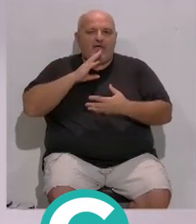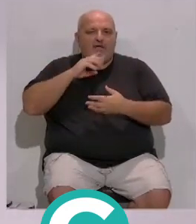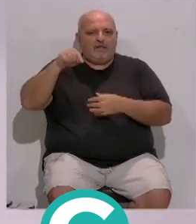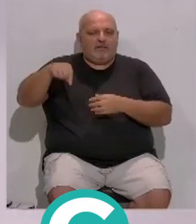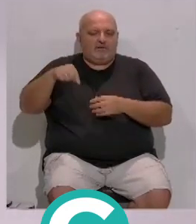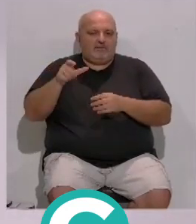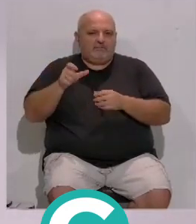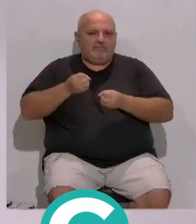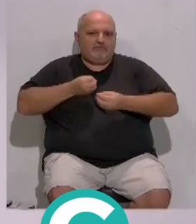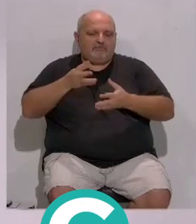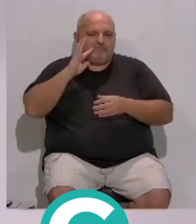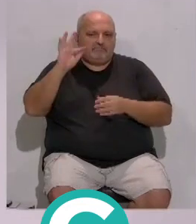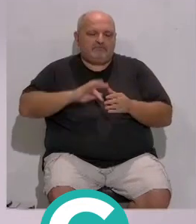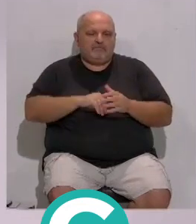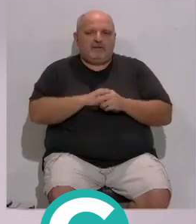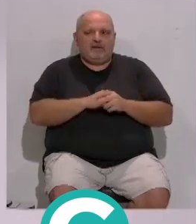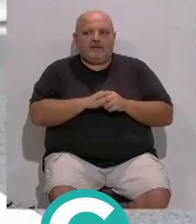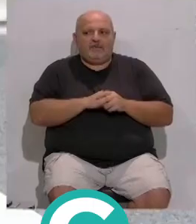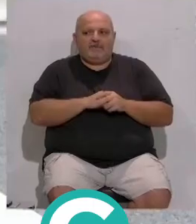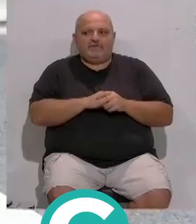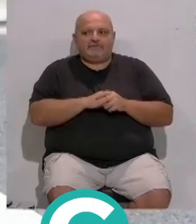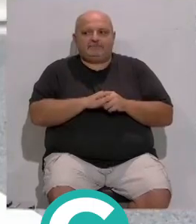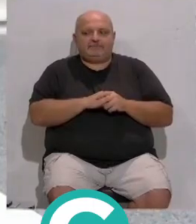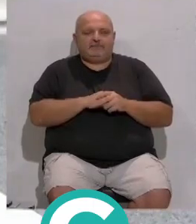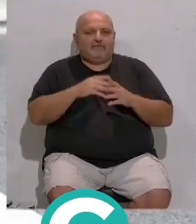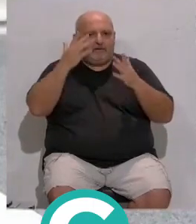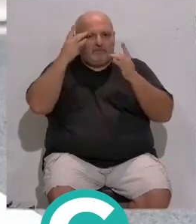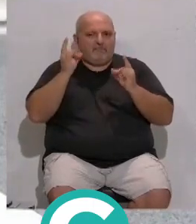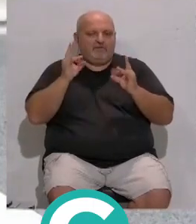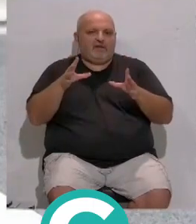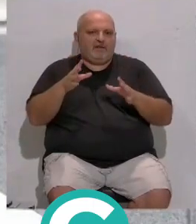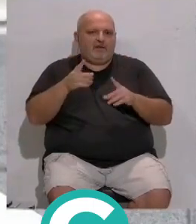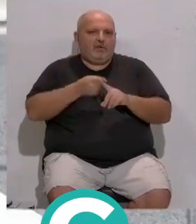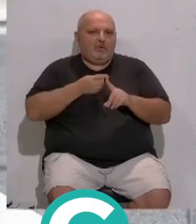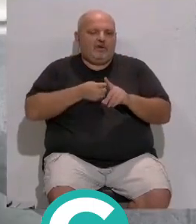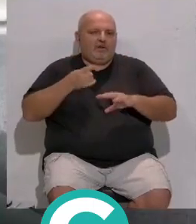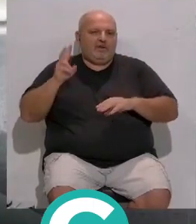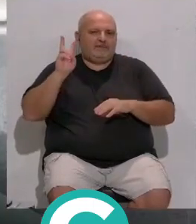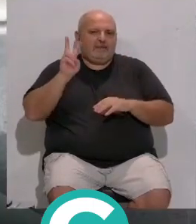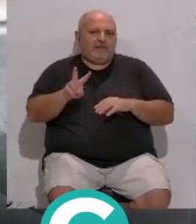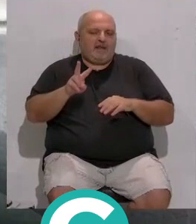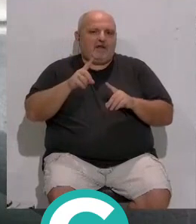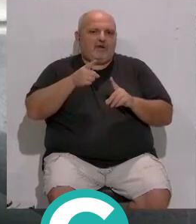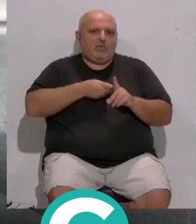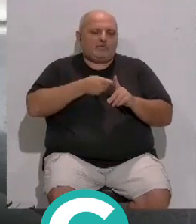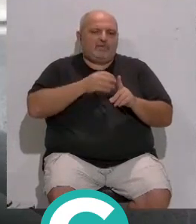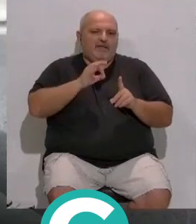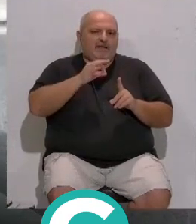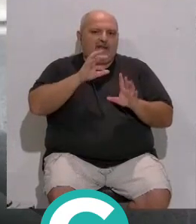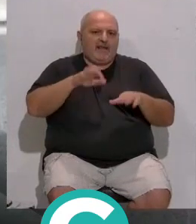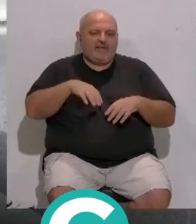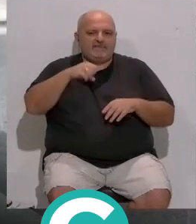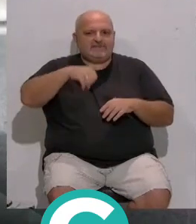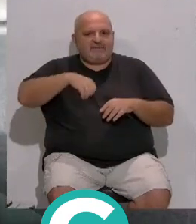ofrece nuestra compañera Ana Zambrana. Por fin ha echado a andar el tranvía de la Bahía... ...que une las localidades de